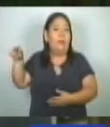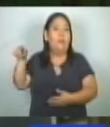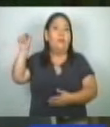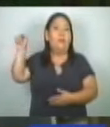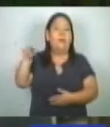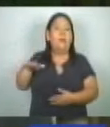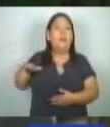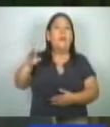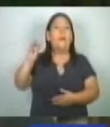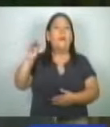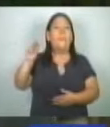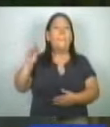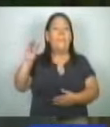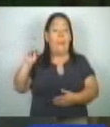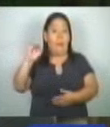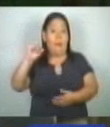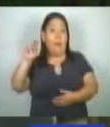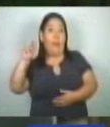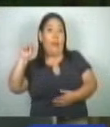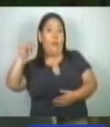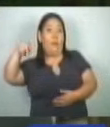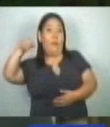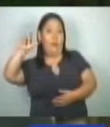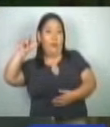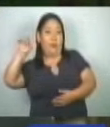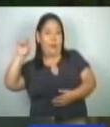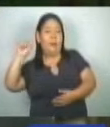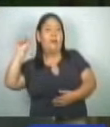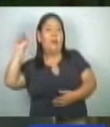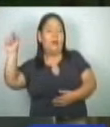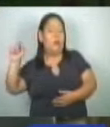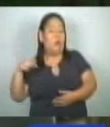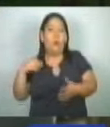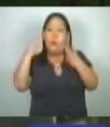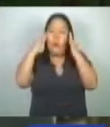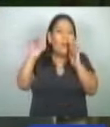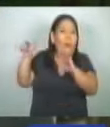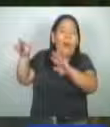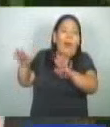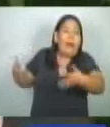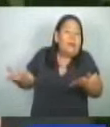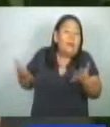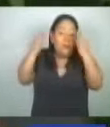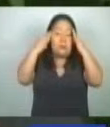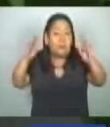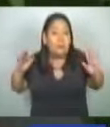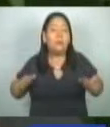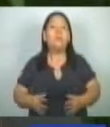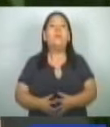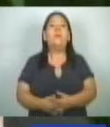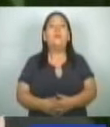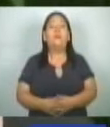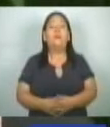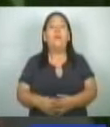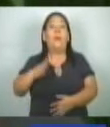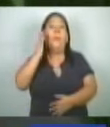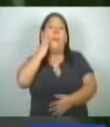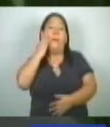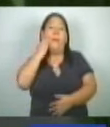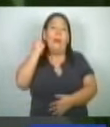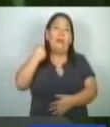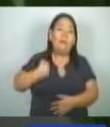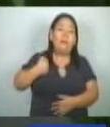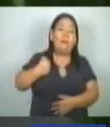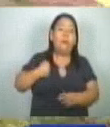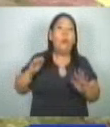Minnesota, Minneapolis, y, pues, lastimosamente no sabemos qué fue lo que pasó. Lo que más lamenta esta mujer es el